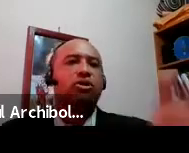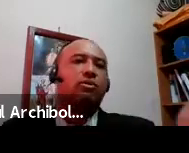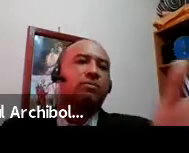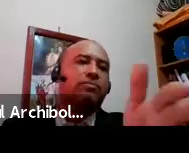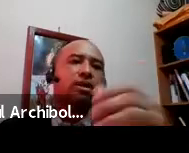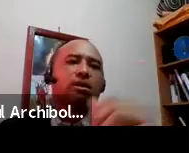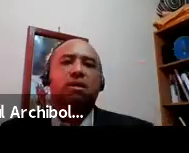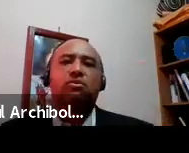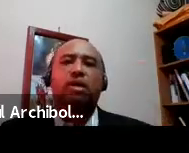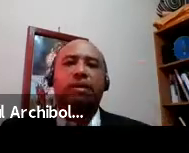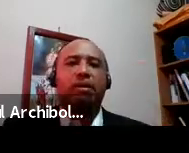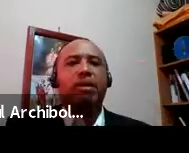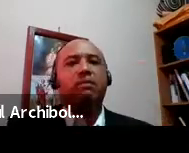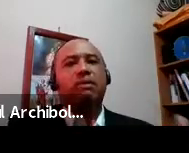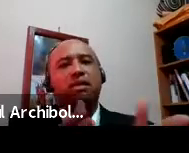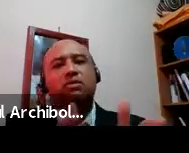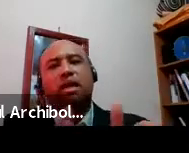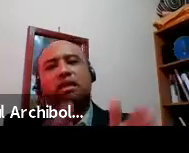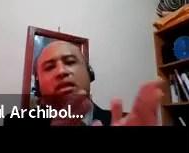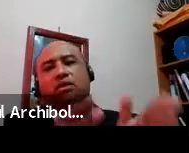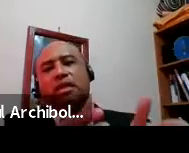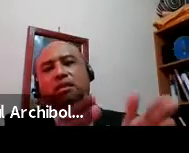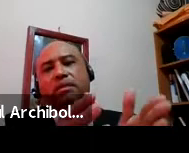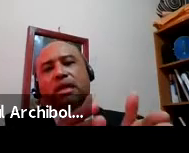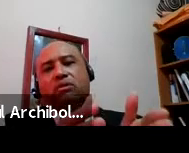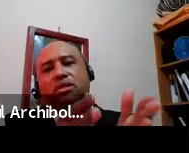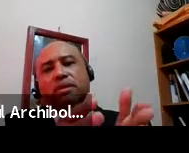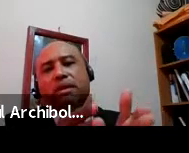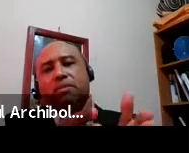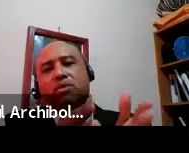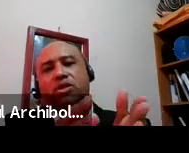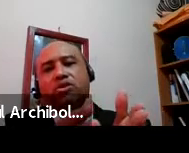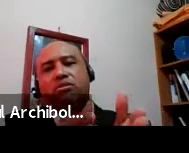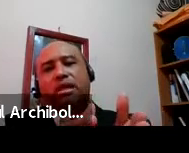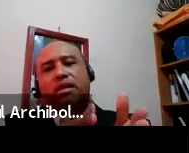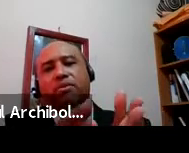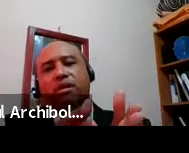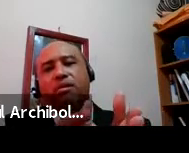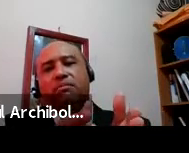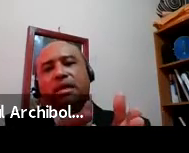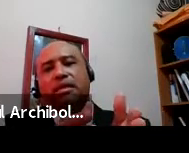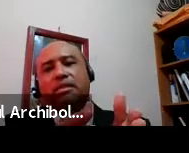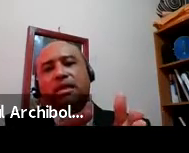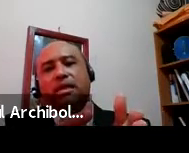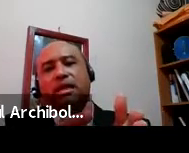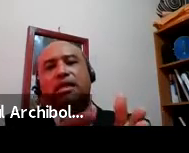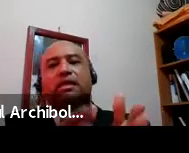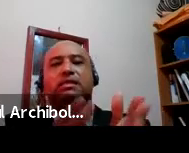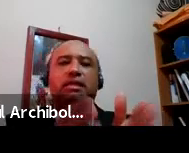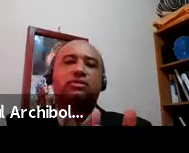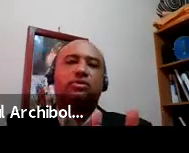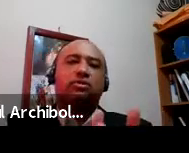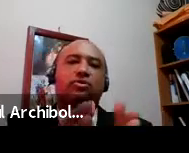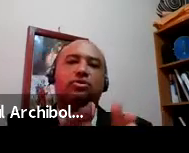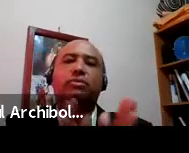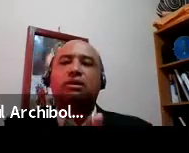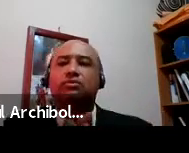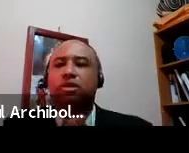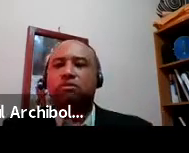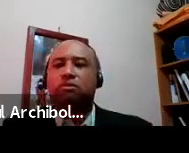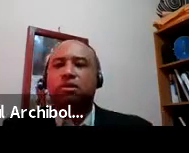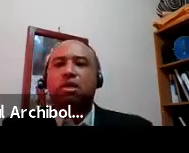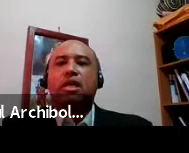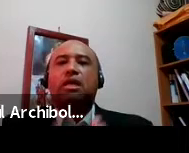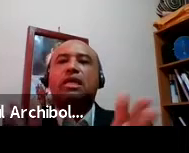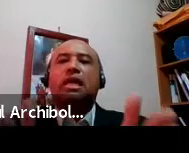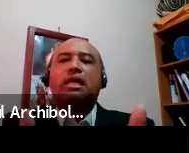problemológico vemos que PPI va a ser igual a interrogante más la causa más la preposición más el problema más ese que sería sujeto de estudio más